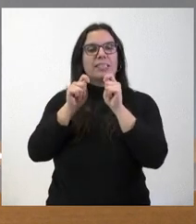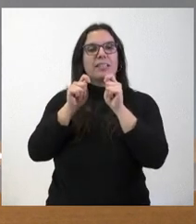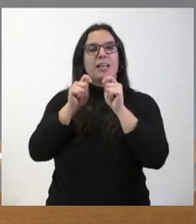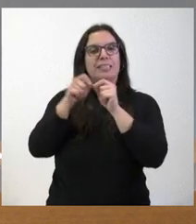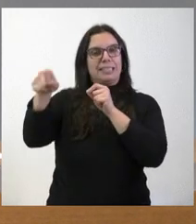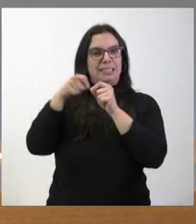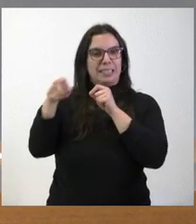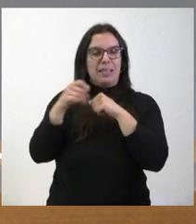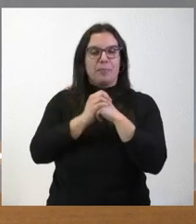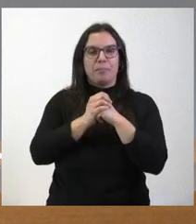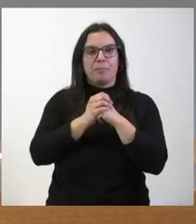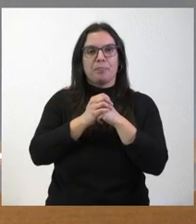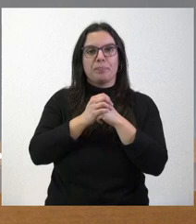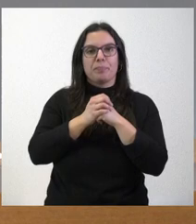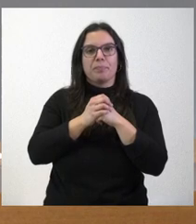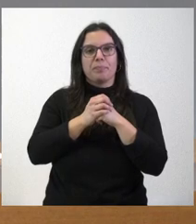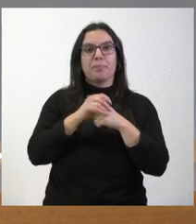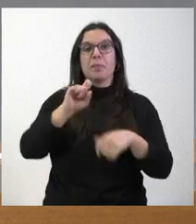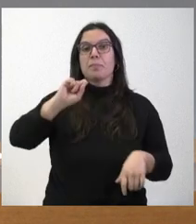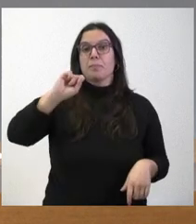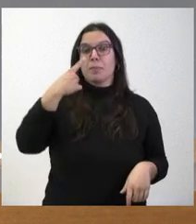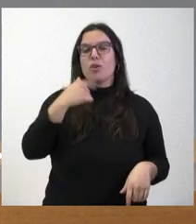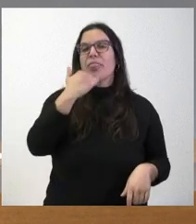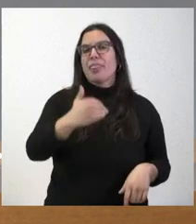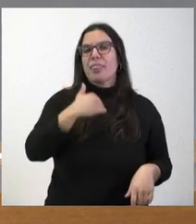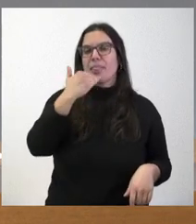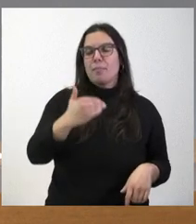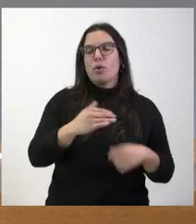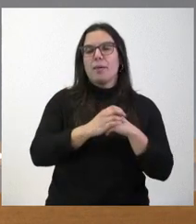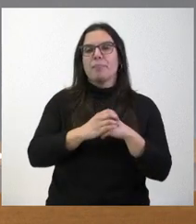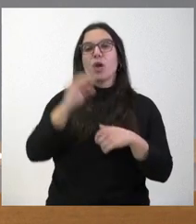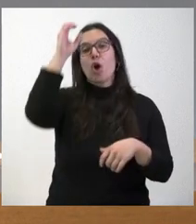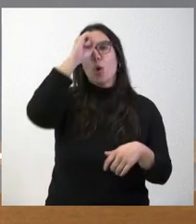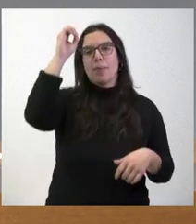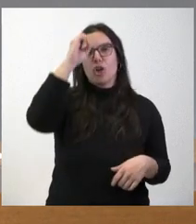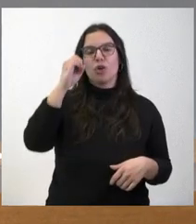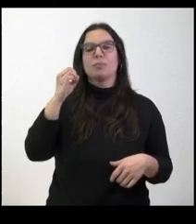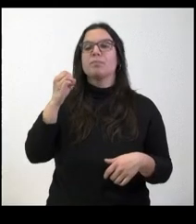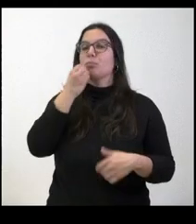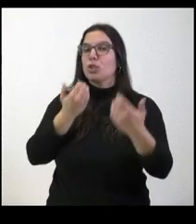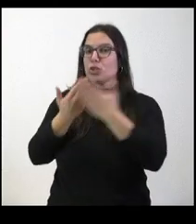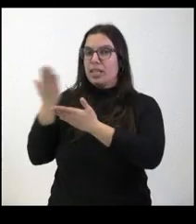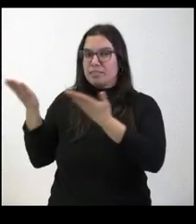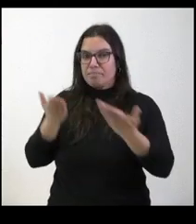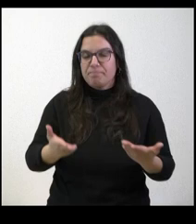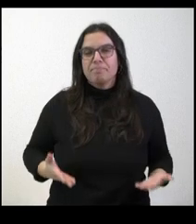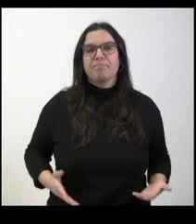de forma telemática. Hoy lo vamos a iniciar en Zamora con Carlos Gil de La Opinión. Carlos, buenos días. Adelante.